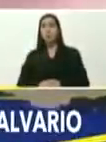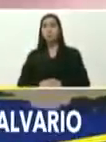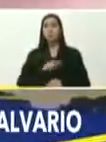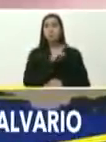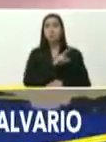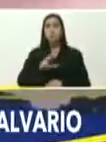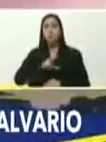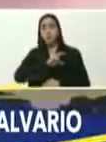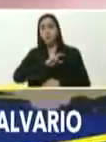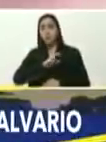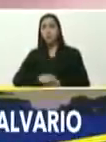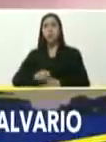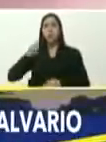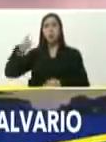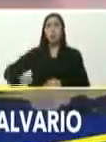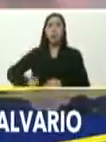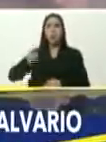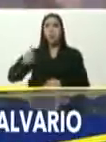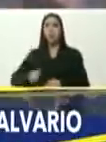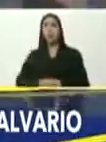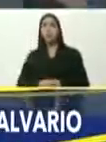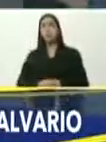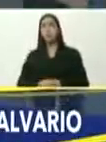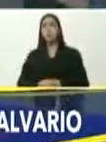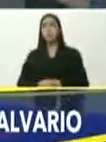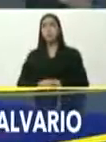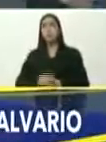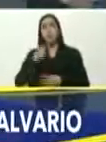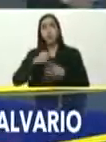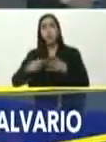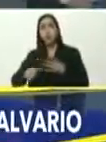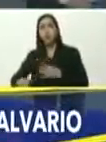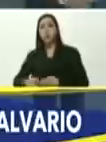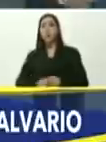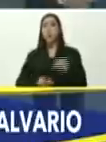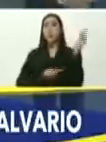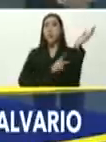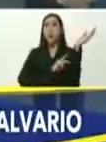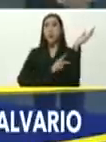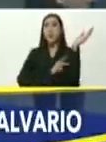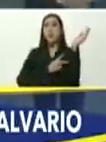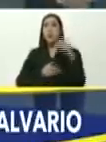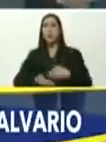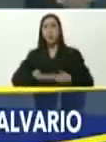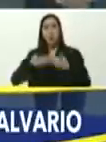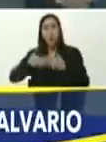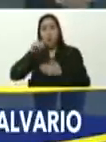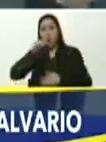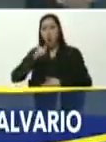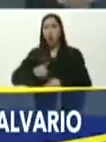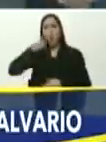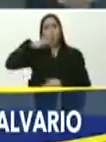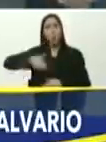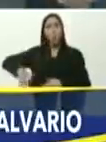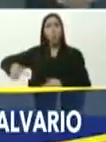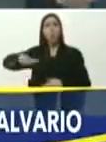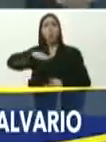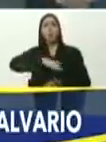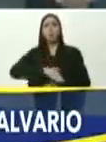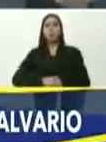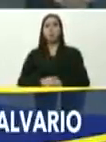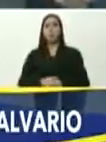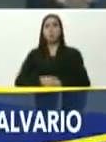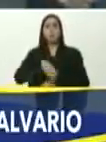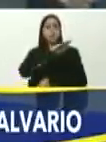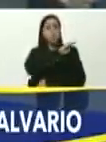enero, la pastora, Alta Gracia, San José, para llevarle agua, a nuestro pueblo, enmarcado, en el